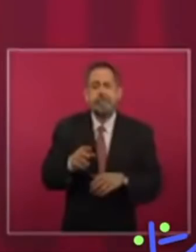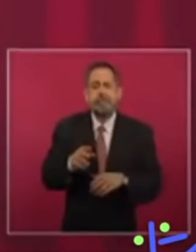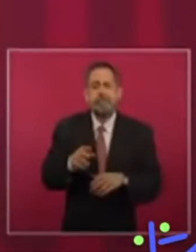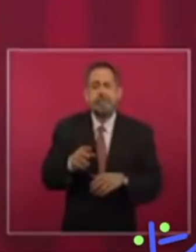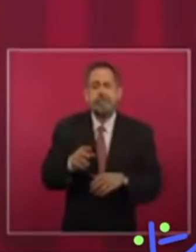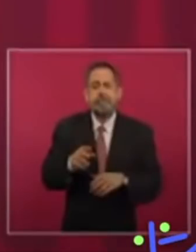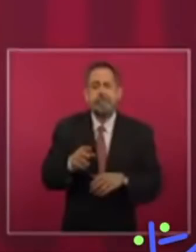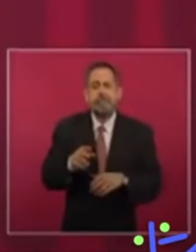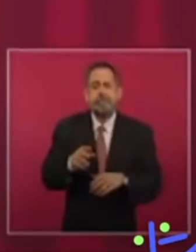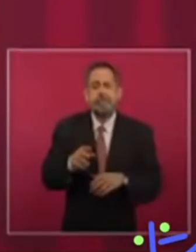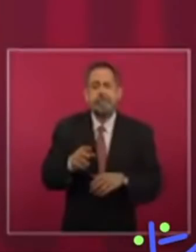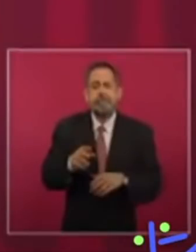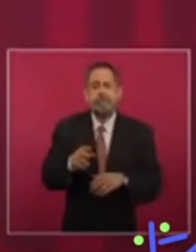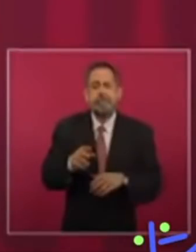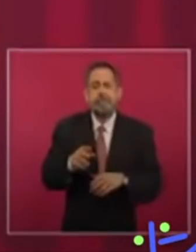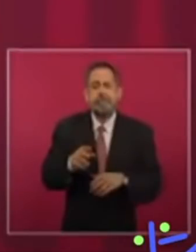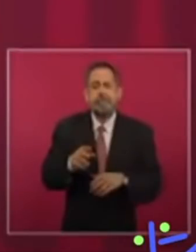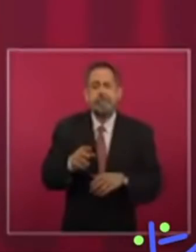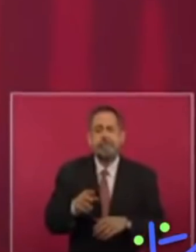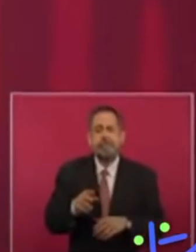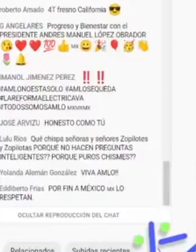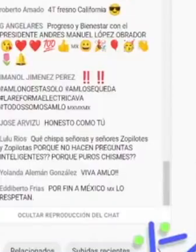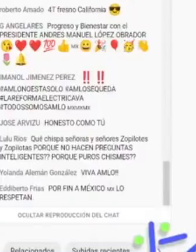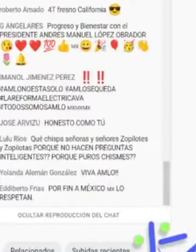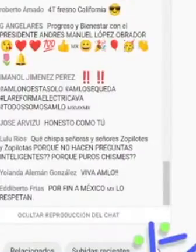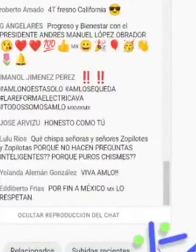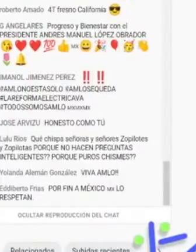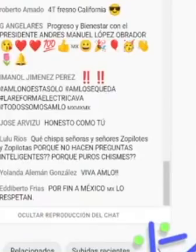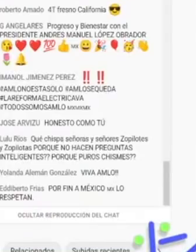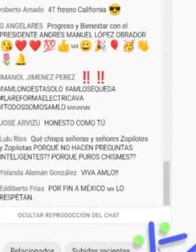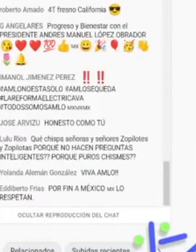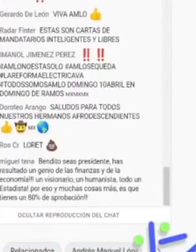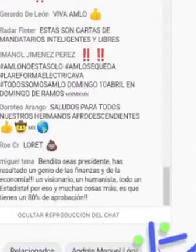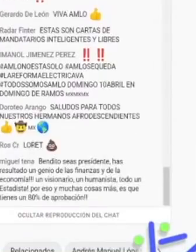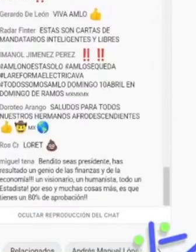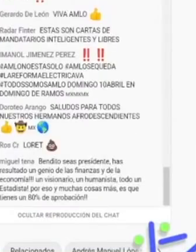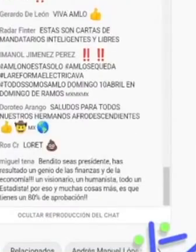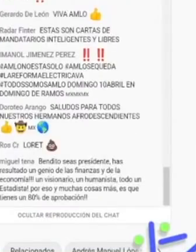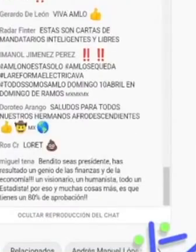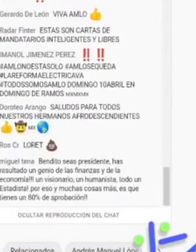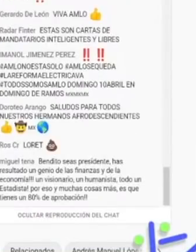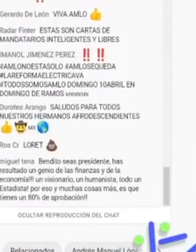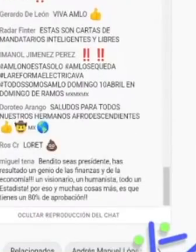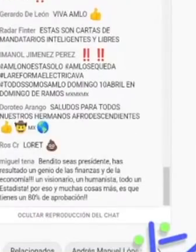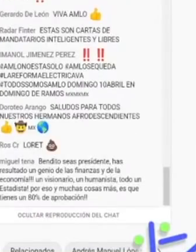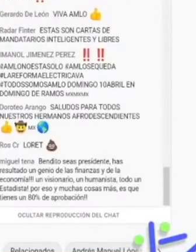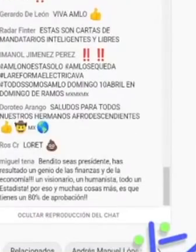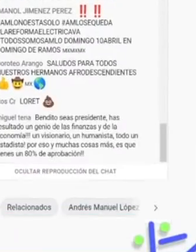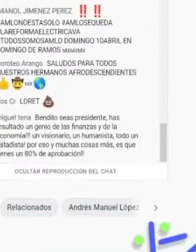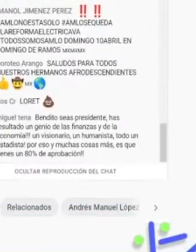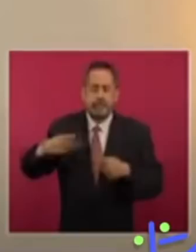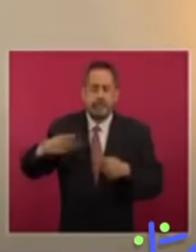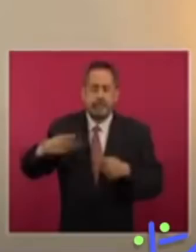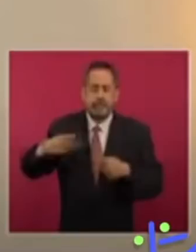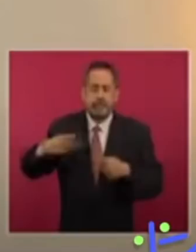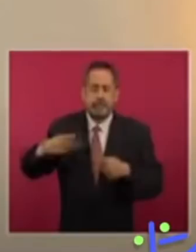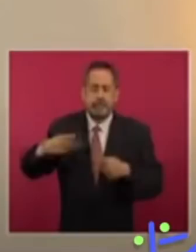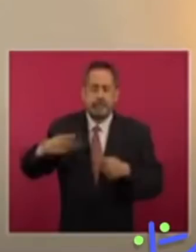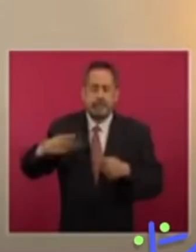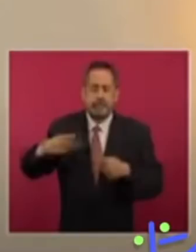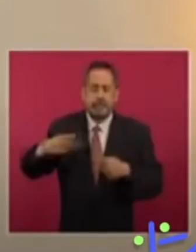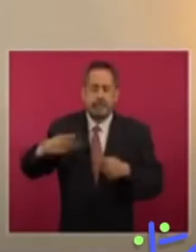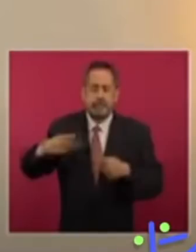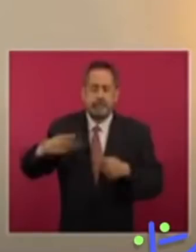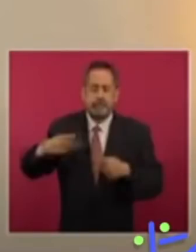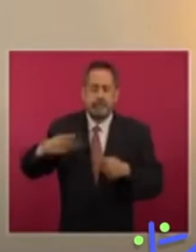también, bueno, pues decirles, mi querida familia, que si López Obrador pudo con lo más difícil que era la mafia de México, sin duda